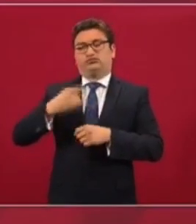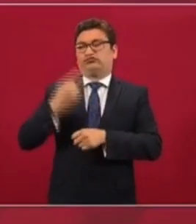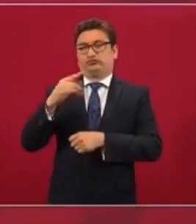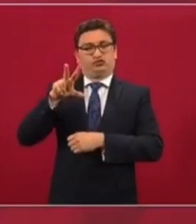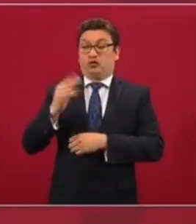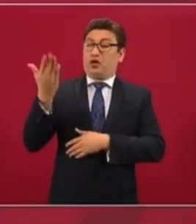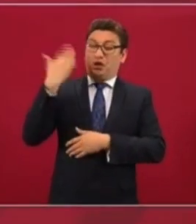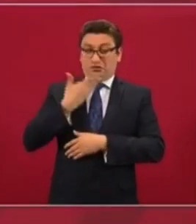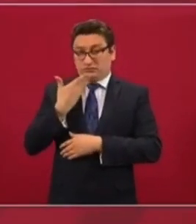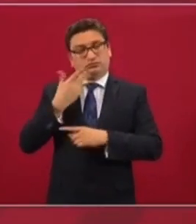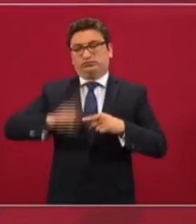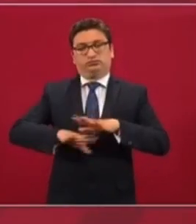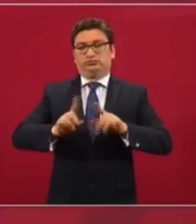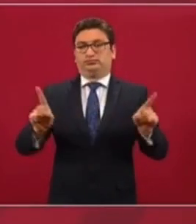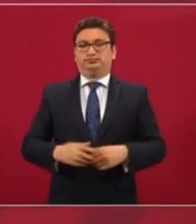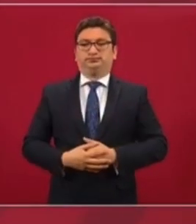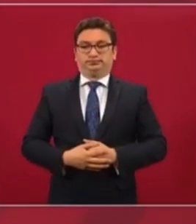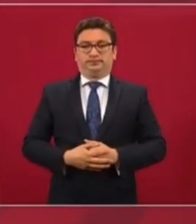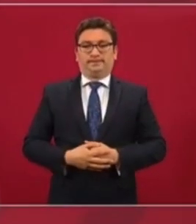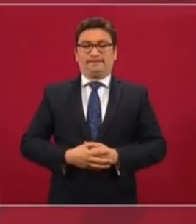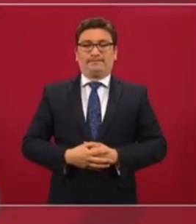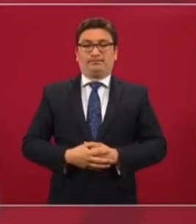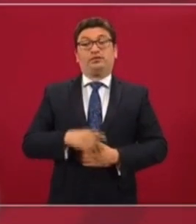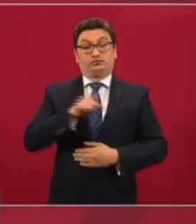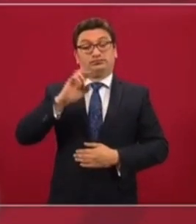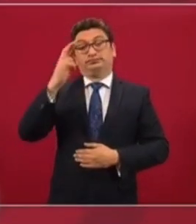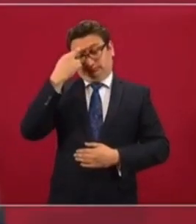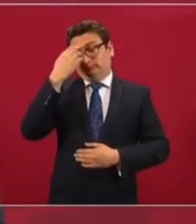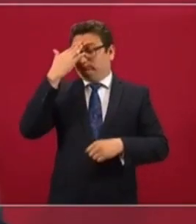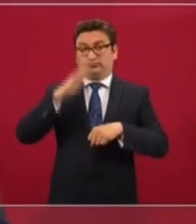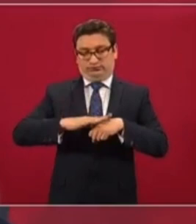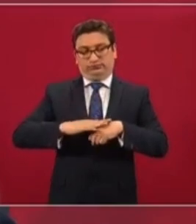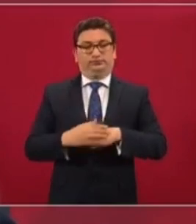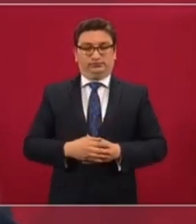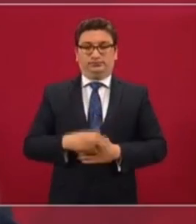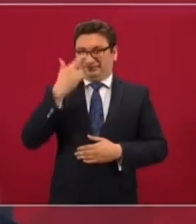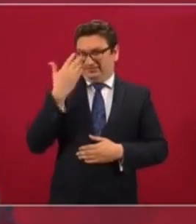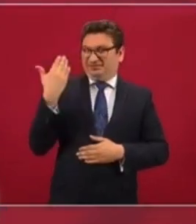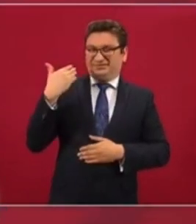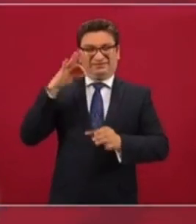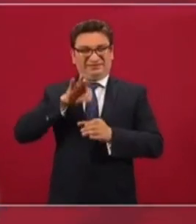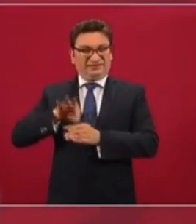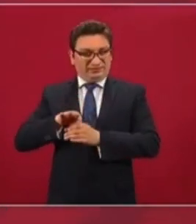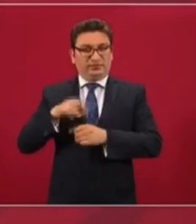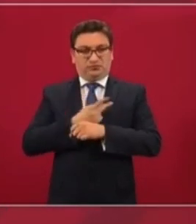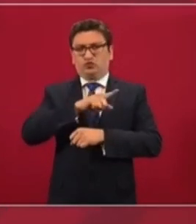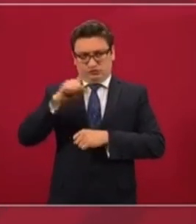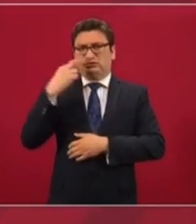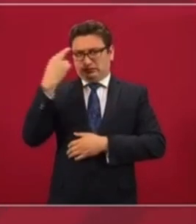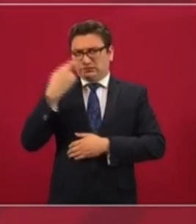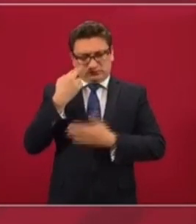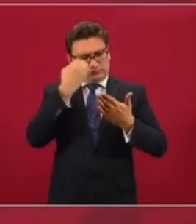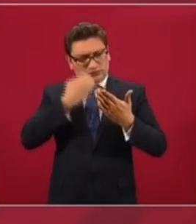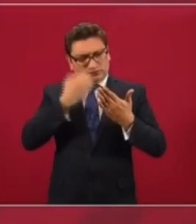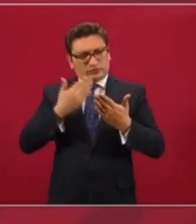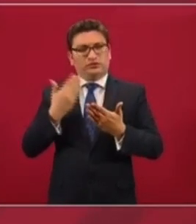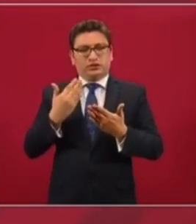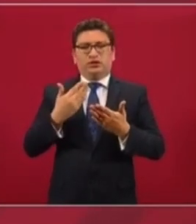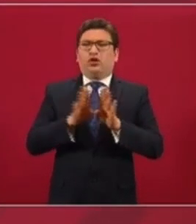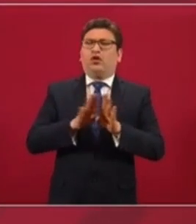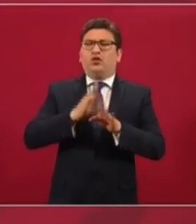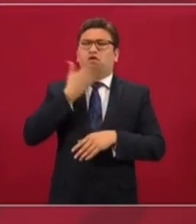haya fraude, pues, como era antes. Nada más, acuérdense, para no ir tan lejos, de las últimas elecciones. Revísenlas. ¿Cómo